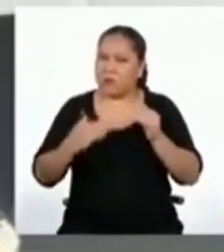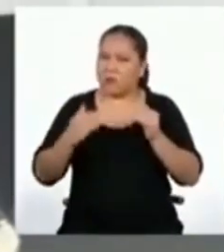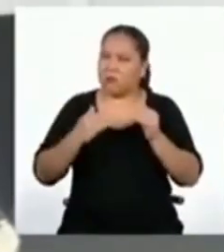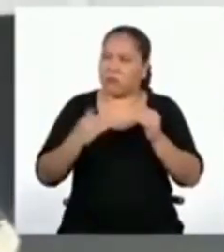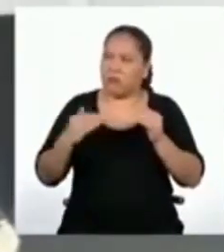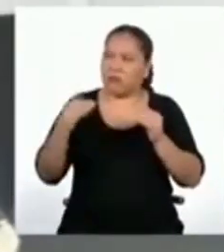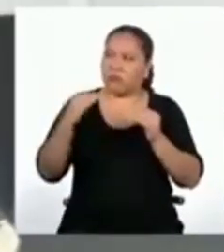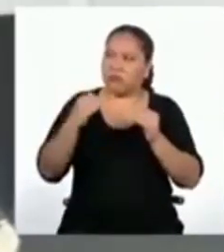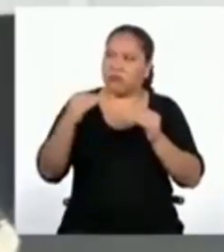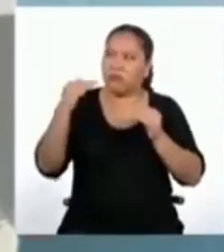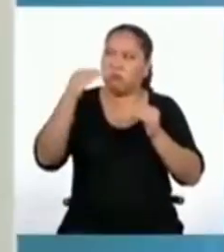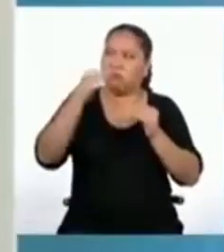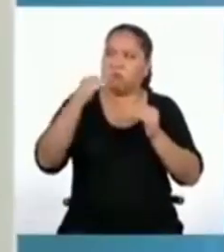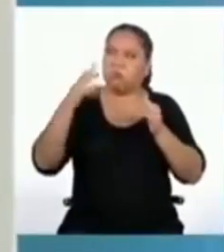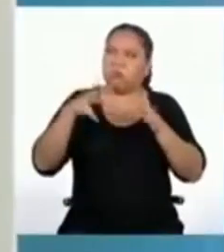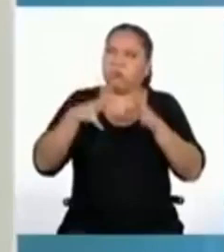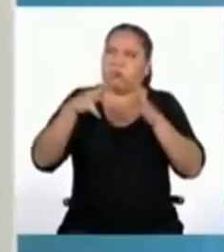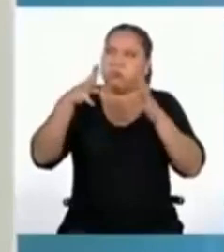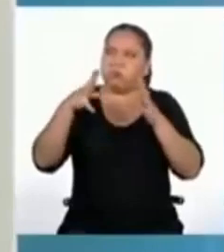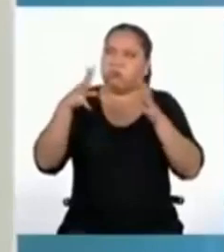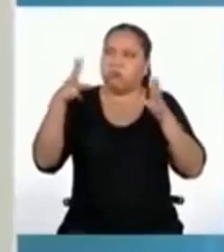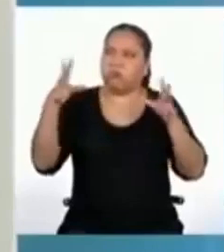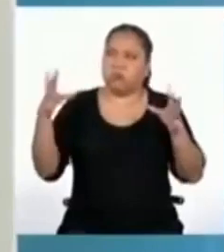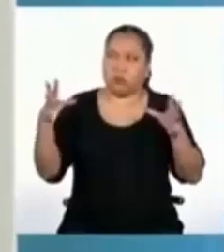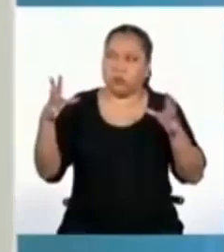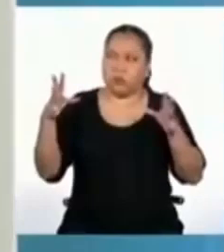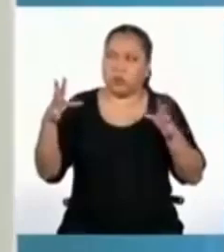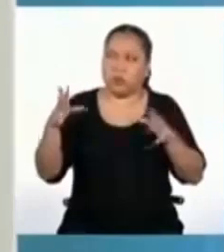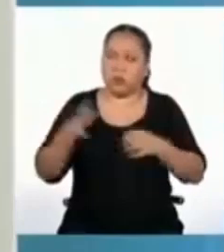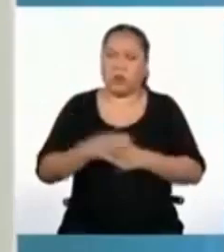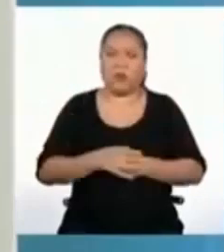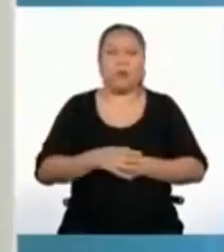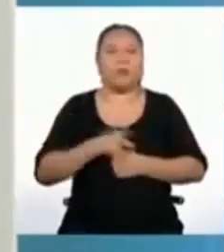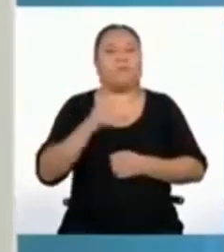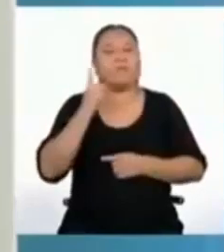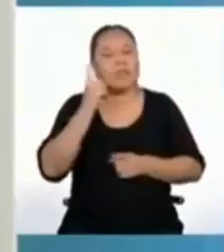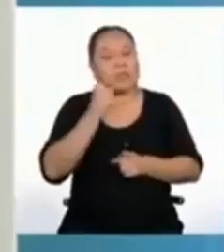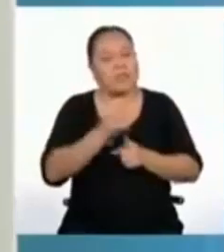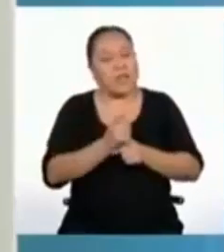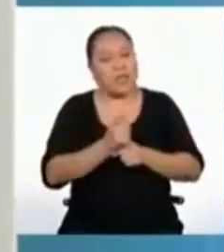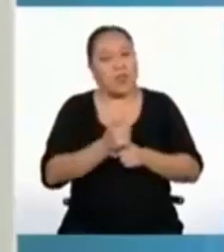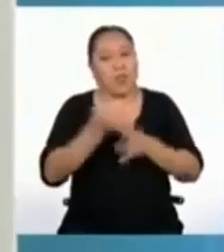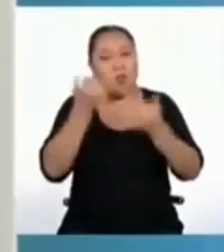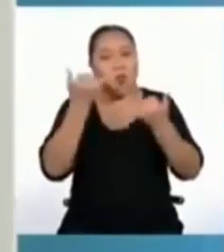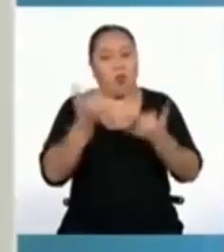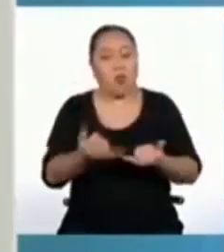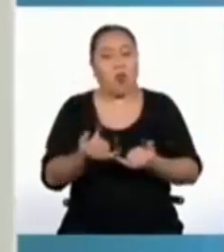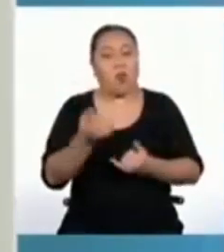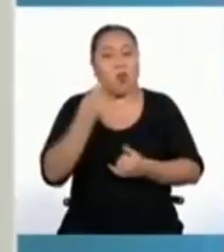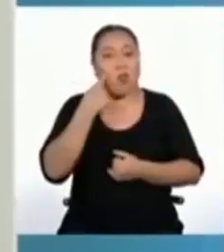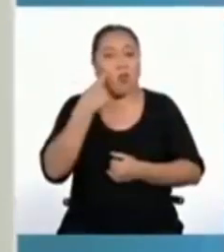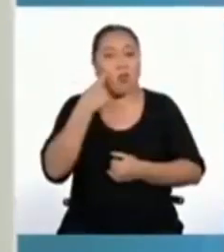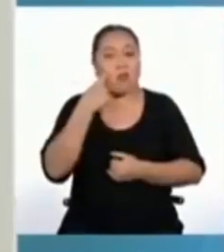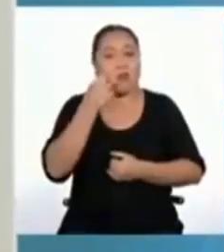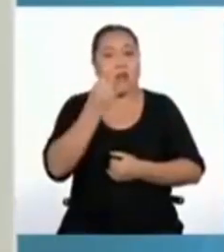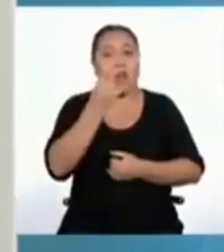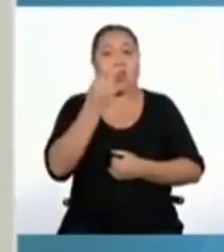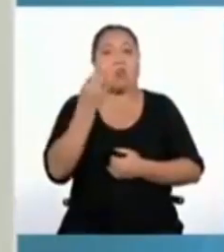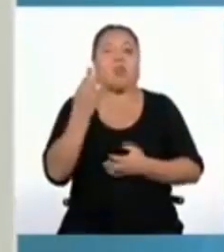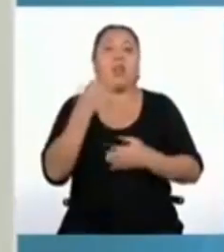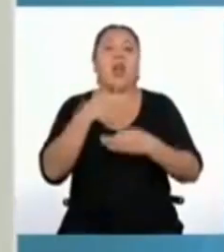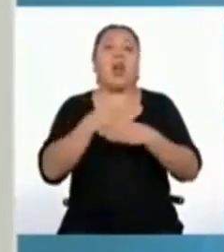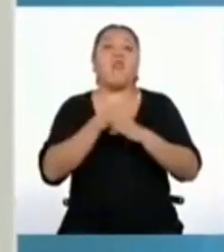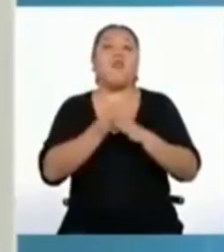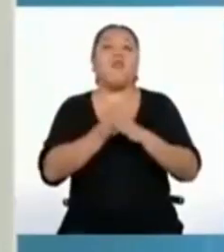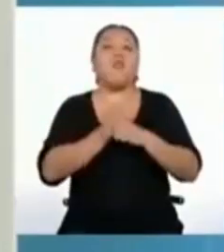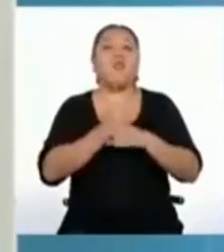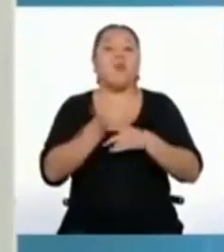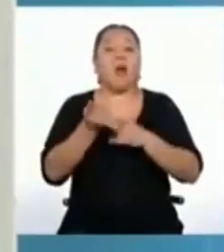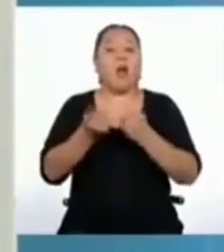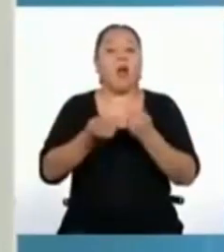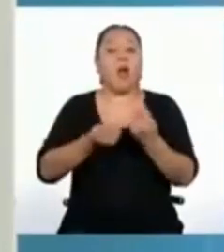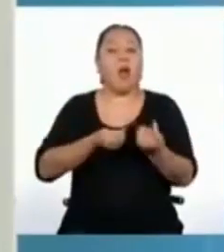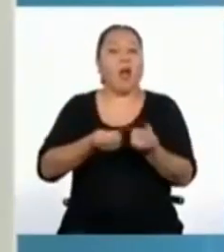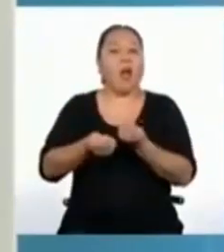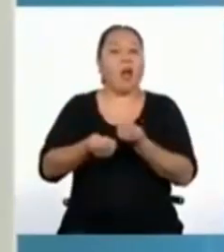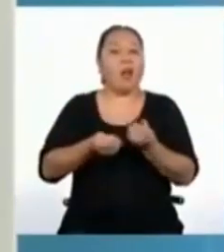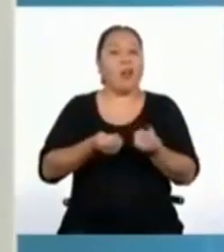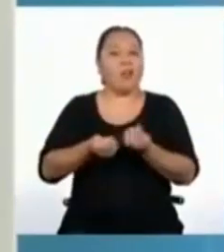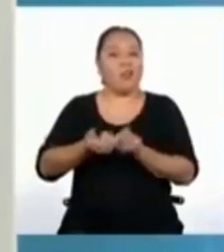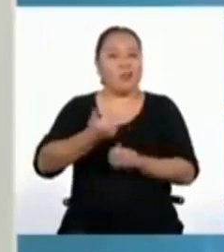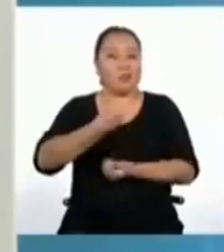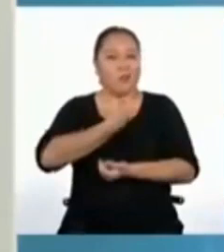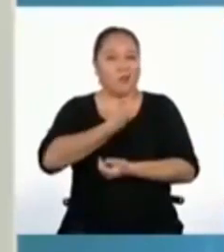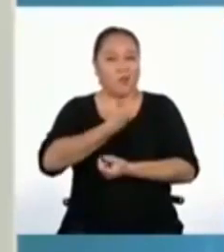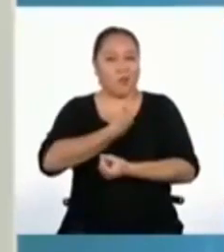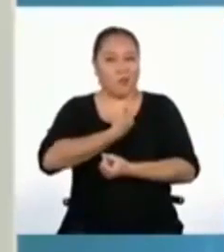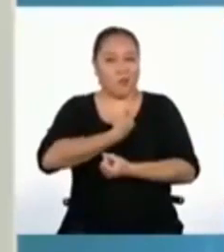consecuencias lamentables? Exacto. Por eso hoy conoceremos algunas estrategias de autorregulación